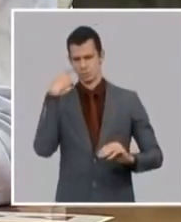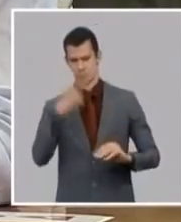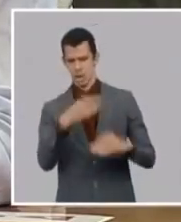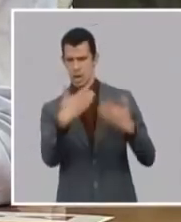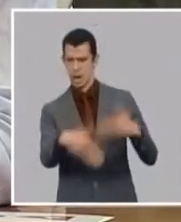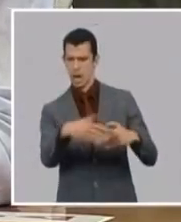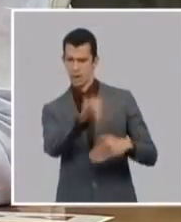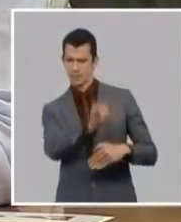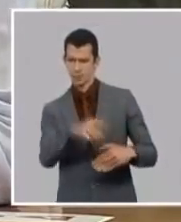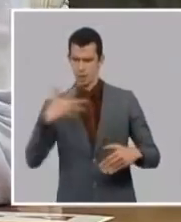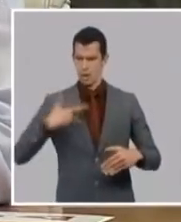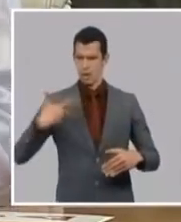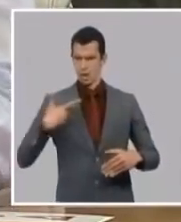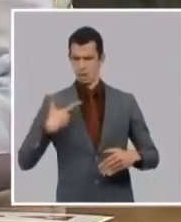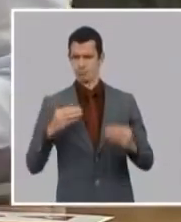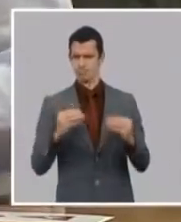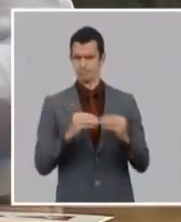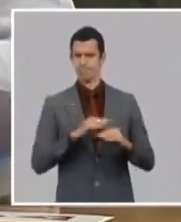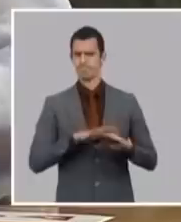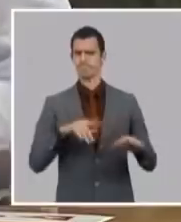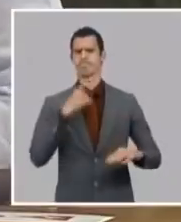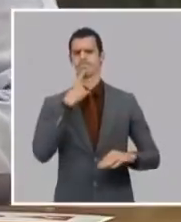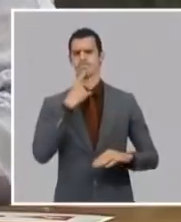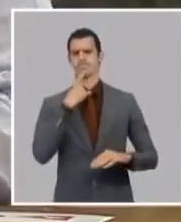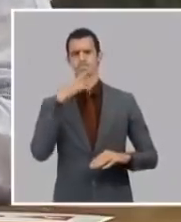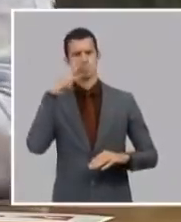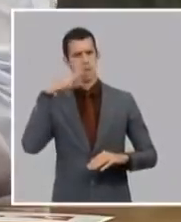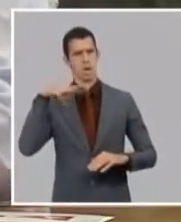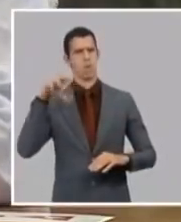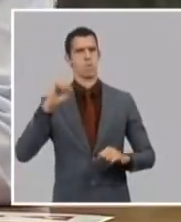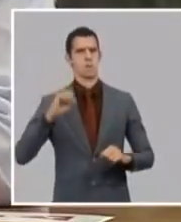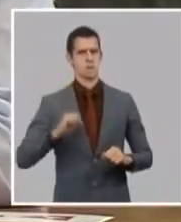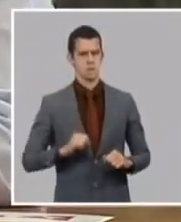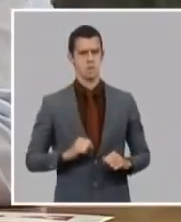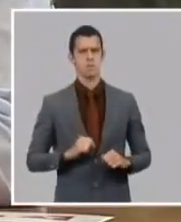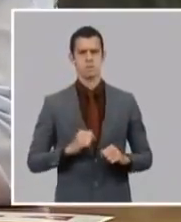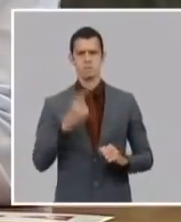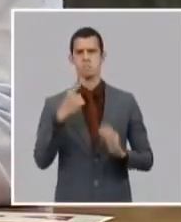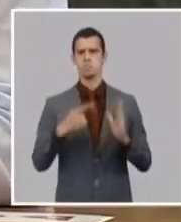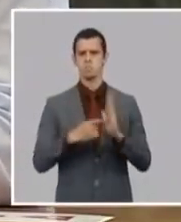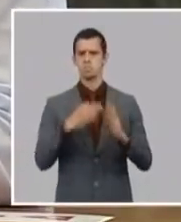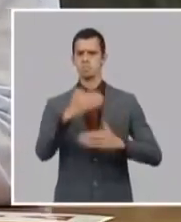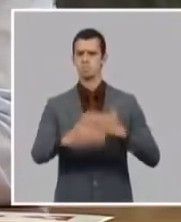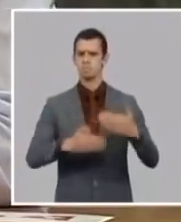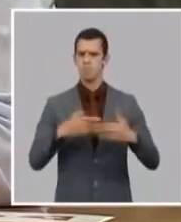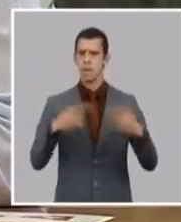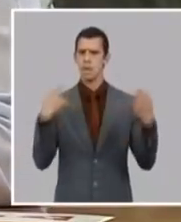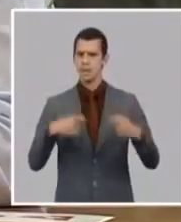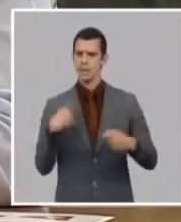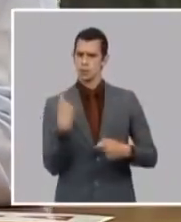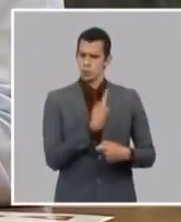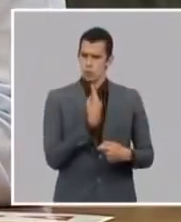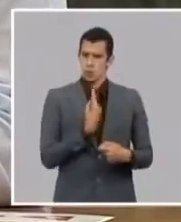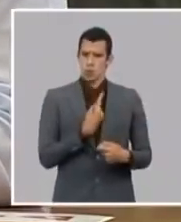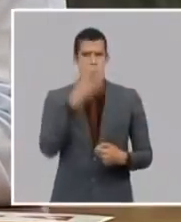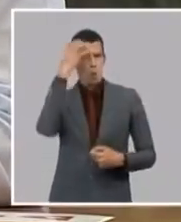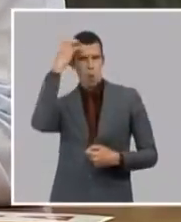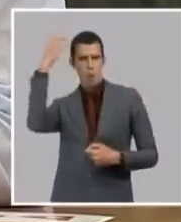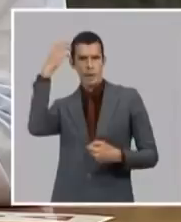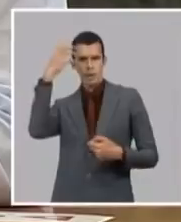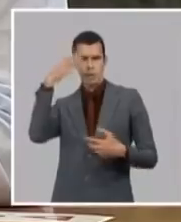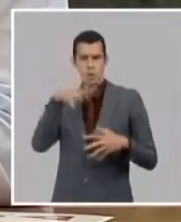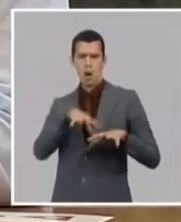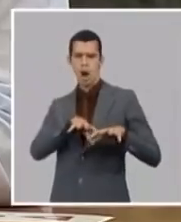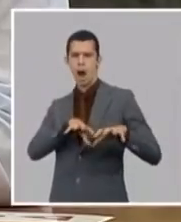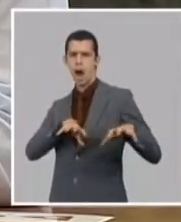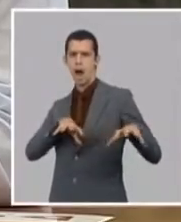la atención hay que seguir potenciando un tema que hemos debatido mucho la atención la a la población la sensibilidad por